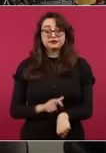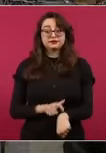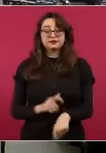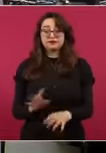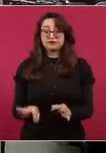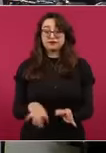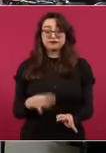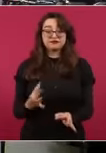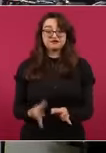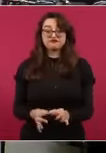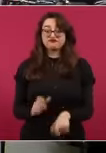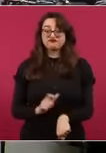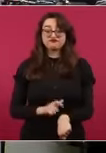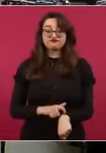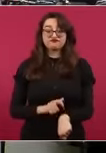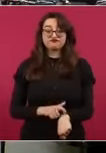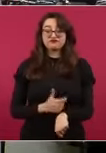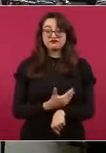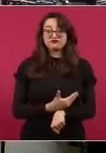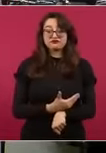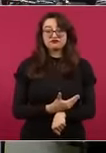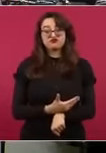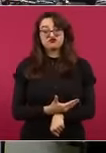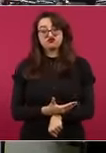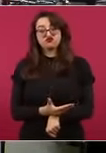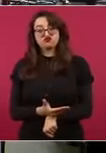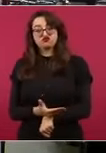Ya, ya, hasta nos estamos pasando.